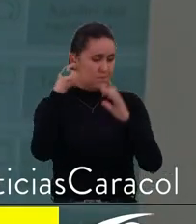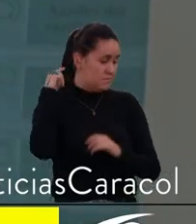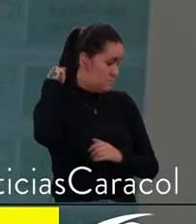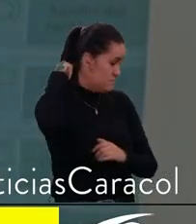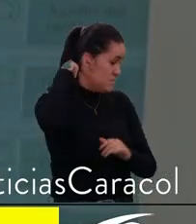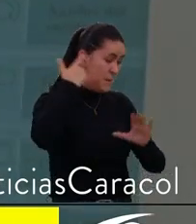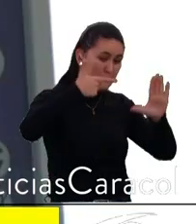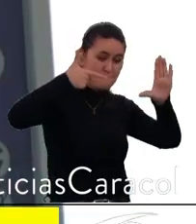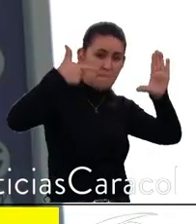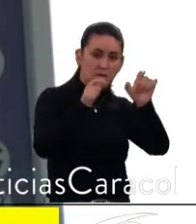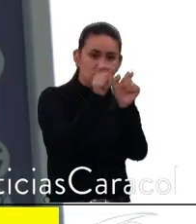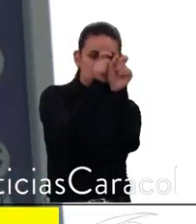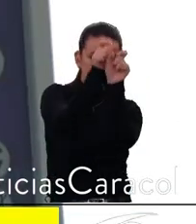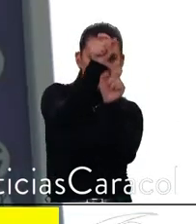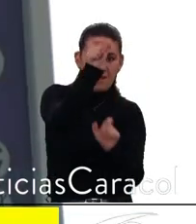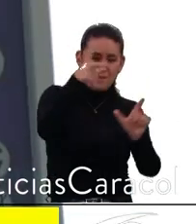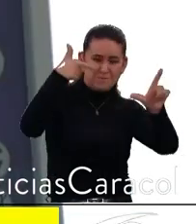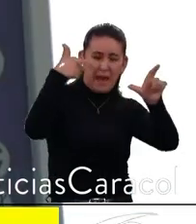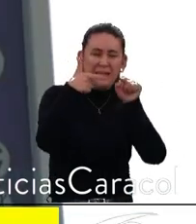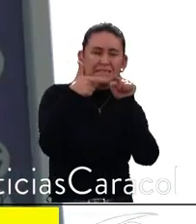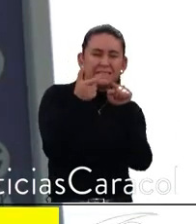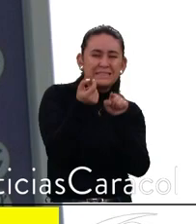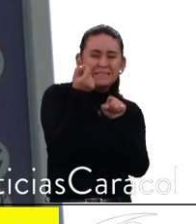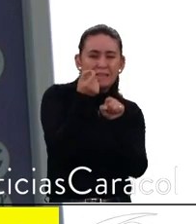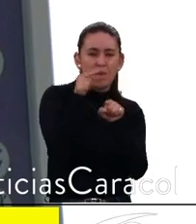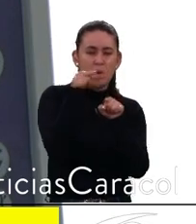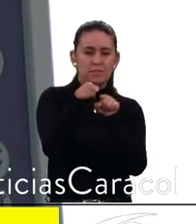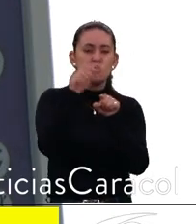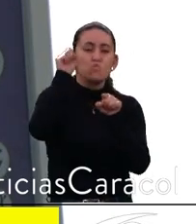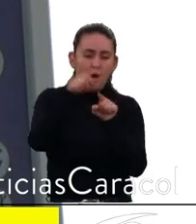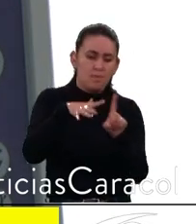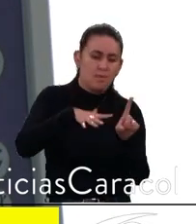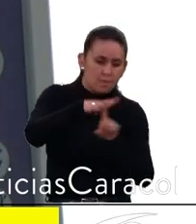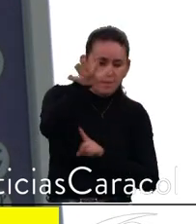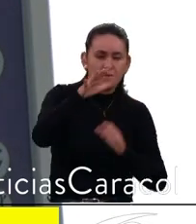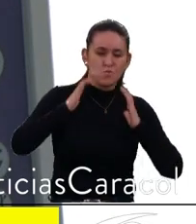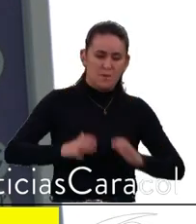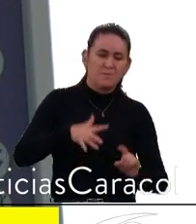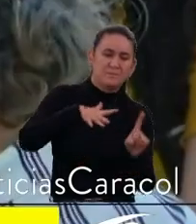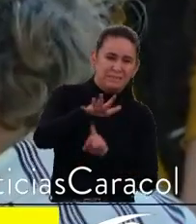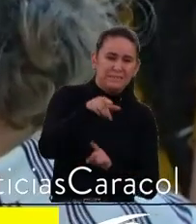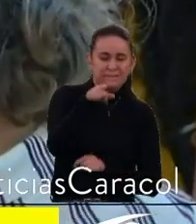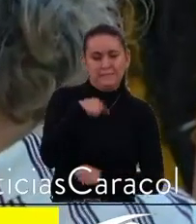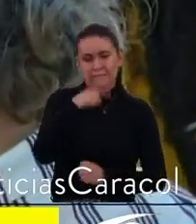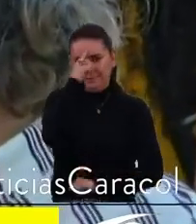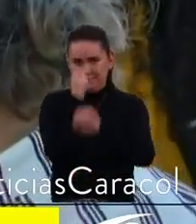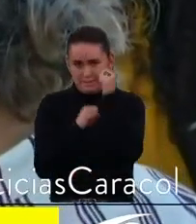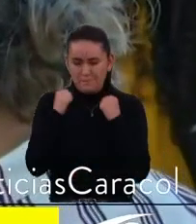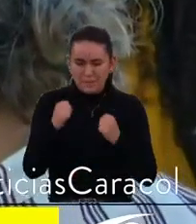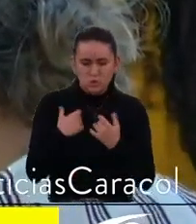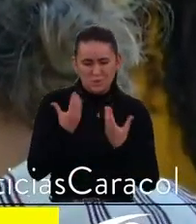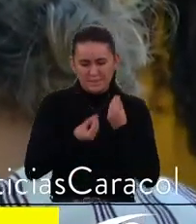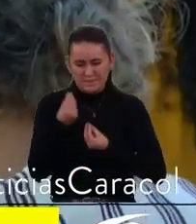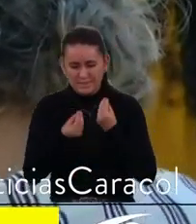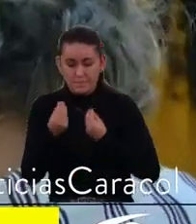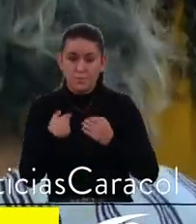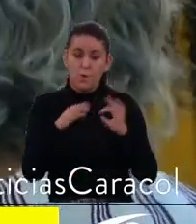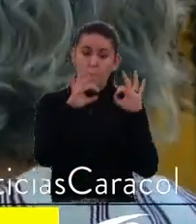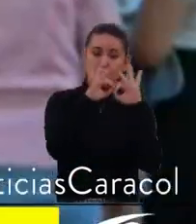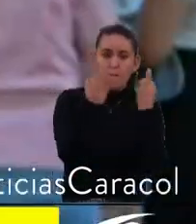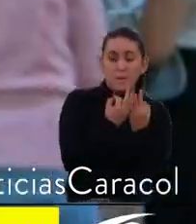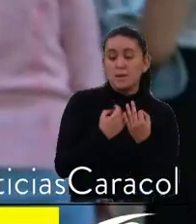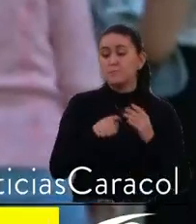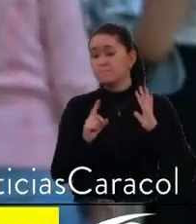a nivel cervical, que es la que más lesión puede llegar a generar y la que nos tiene de alguna manera en vilo. La familia continúa